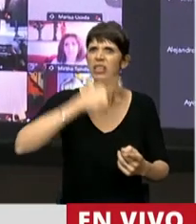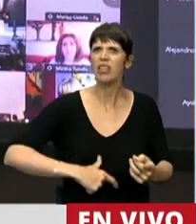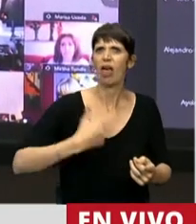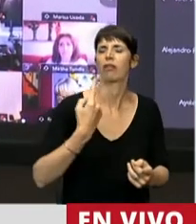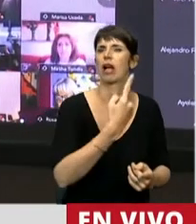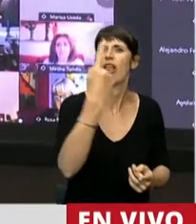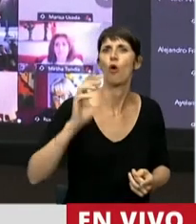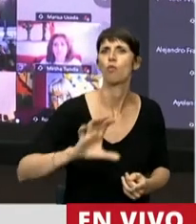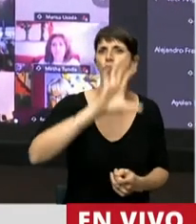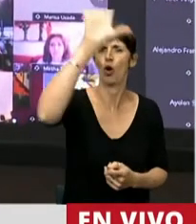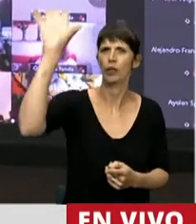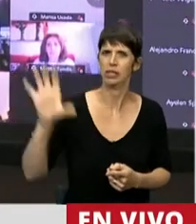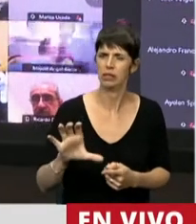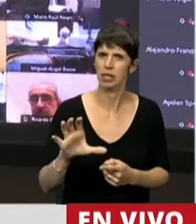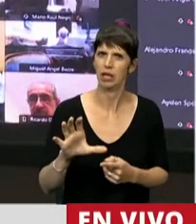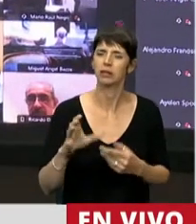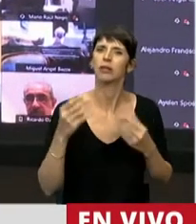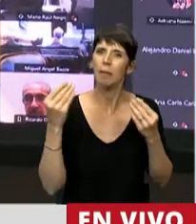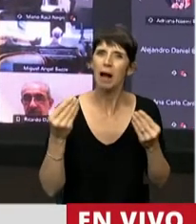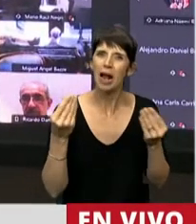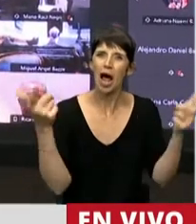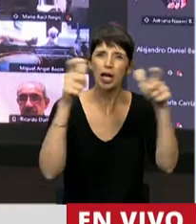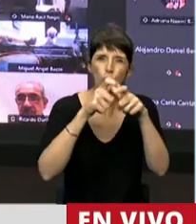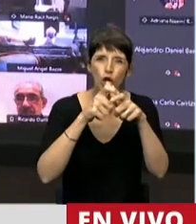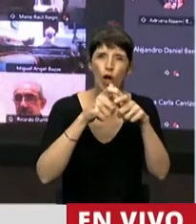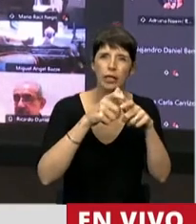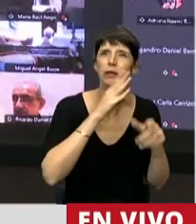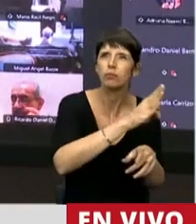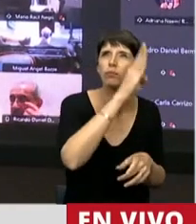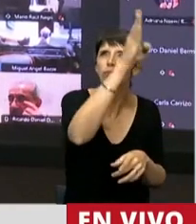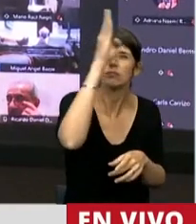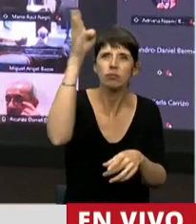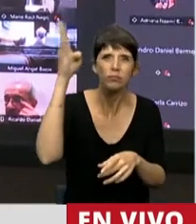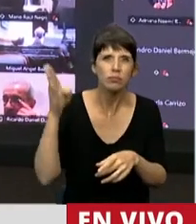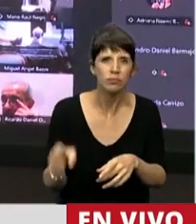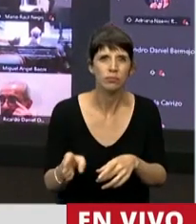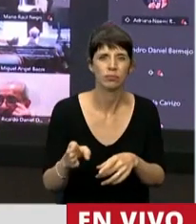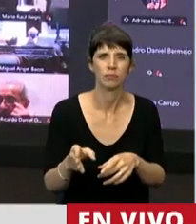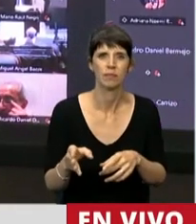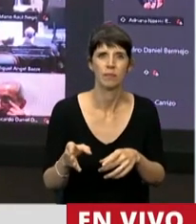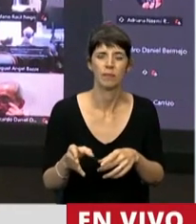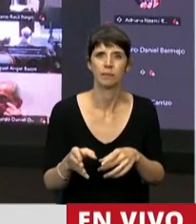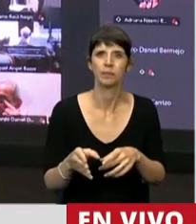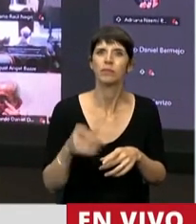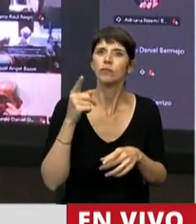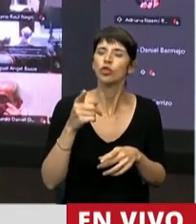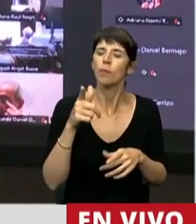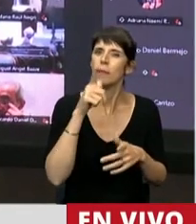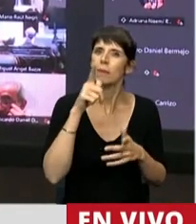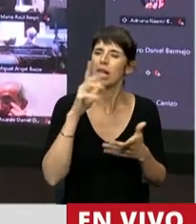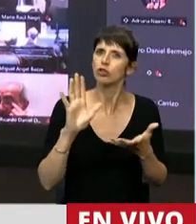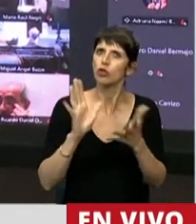a reunirse en lugares diferentes del territorio y creo que es un gesto simbólico,